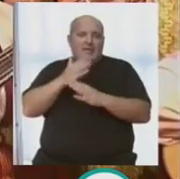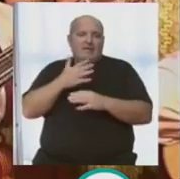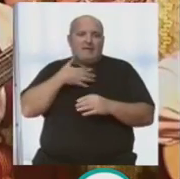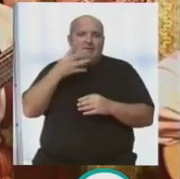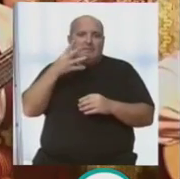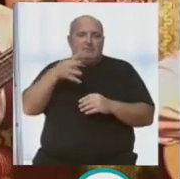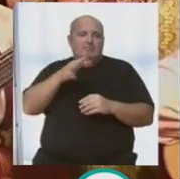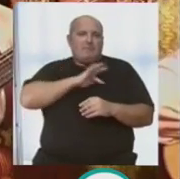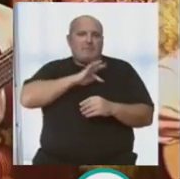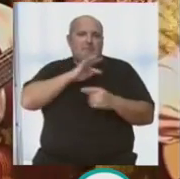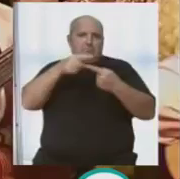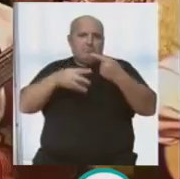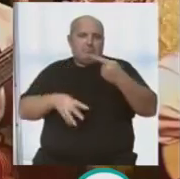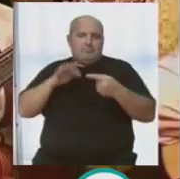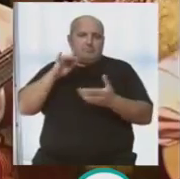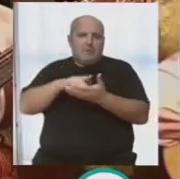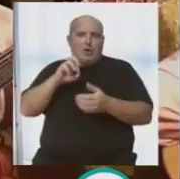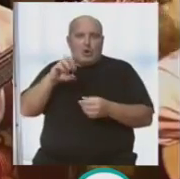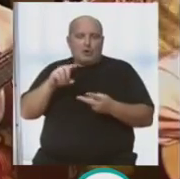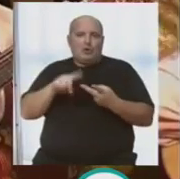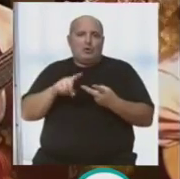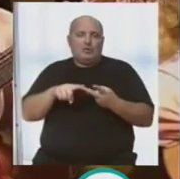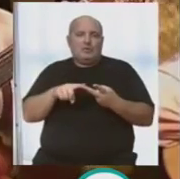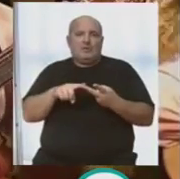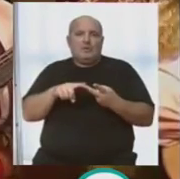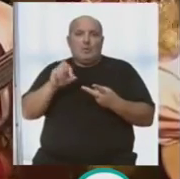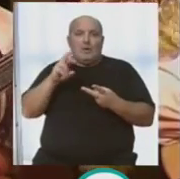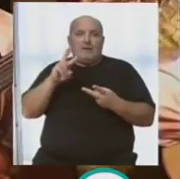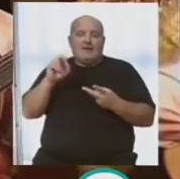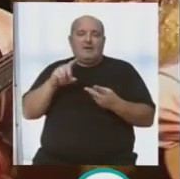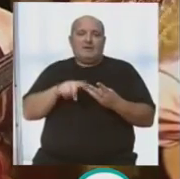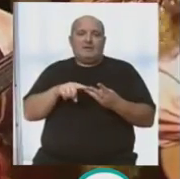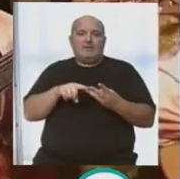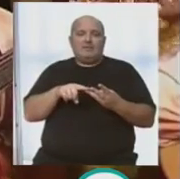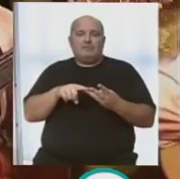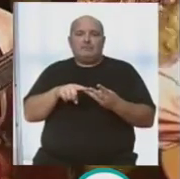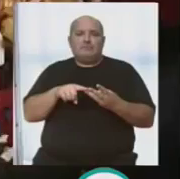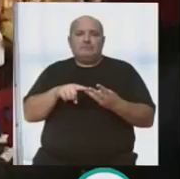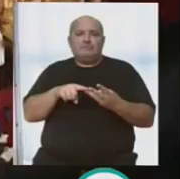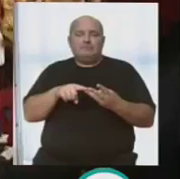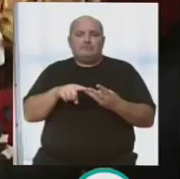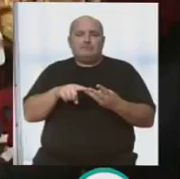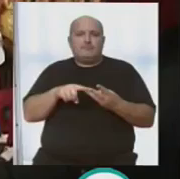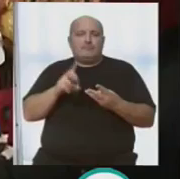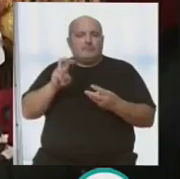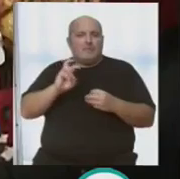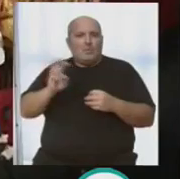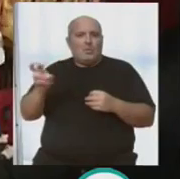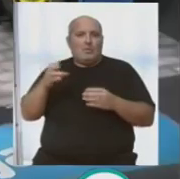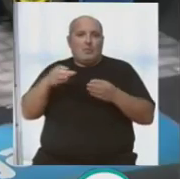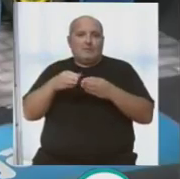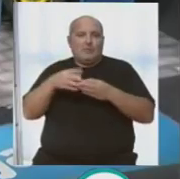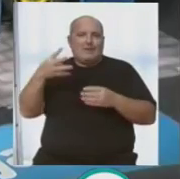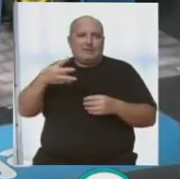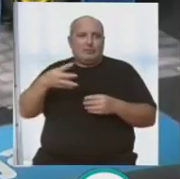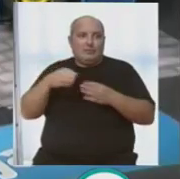cuatro primeros premios. Va el primer primer de coro, que es el coro de Luis Rivero, magnífico coro de Luis Rivero, va el cuantito de Morera,